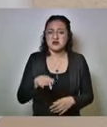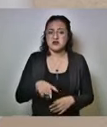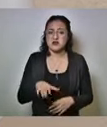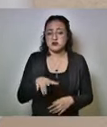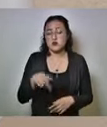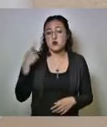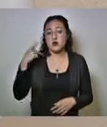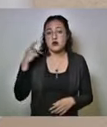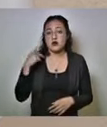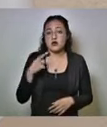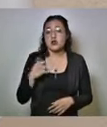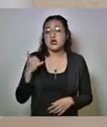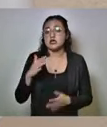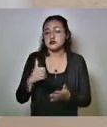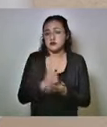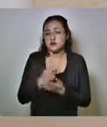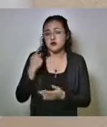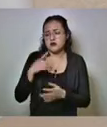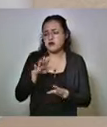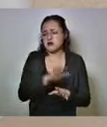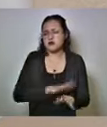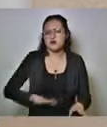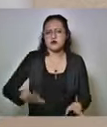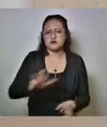la zona metropolitana y en la ciudad de Puebla